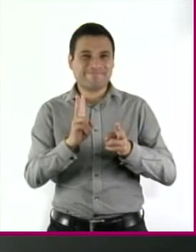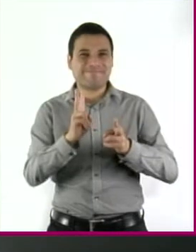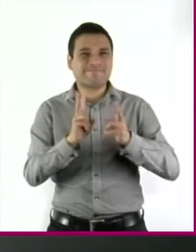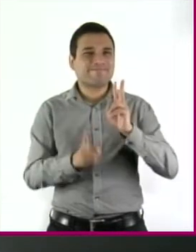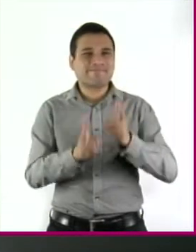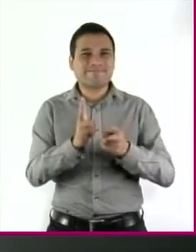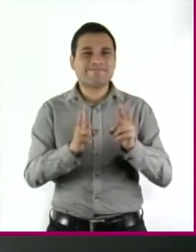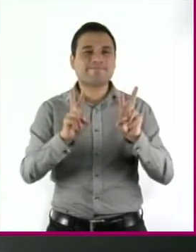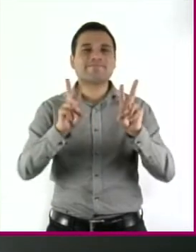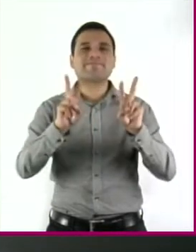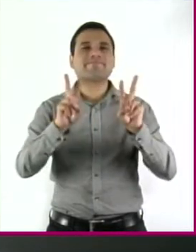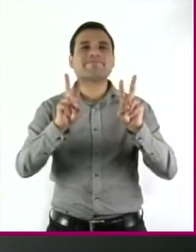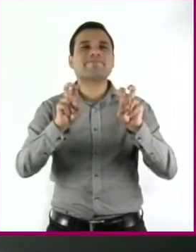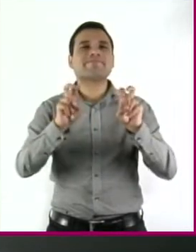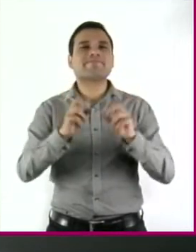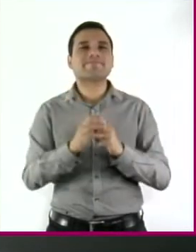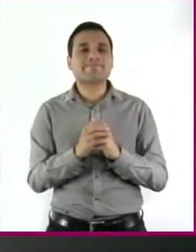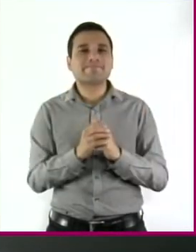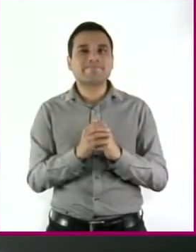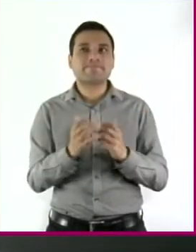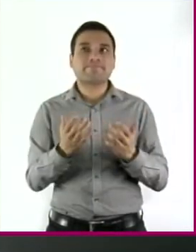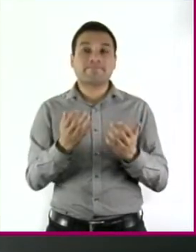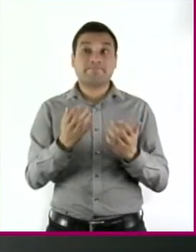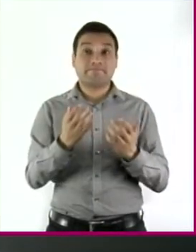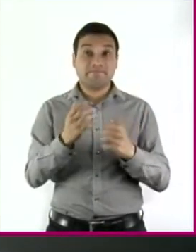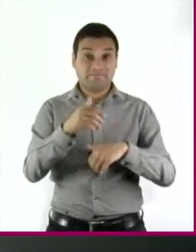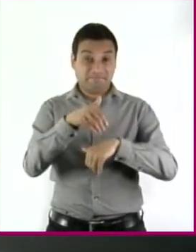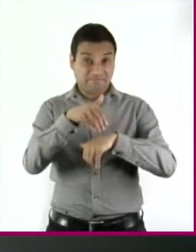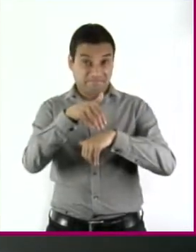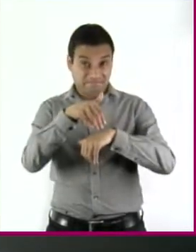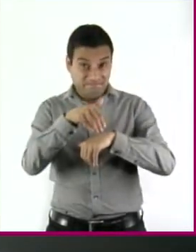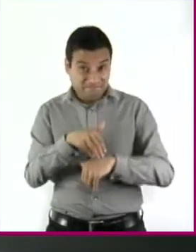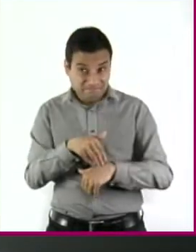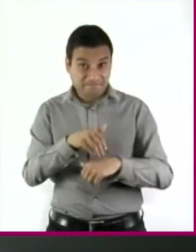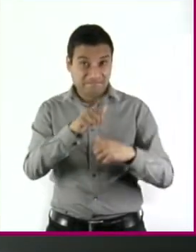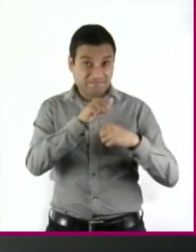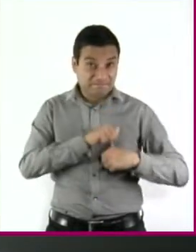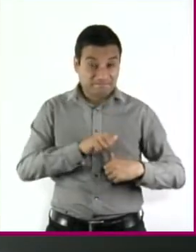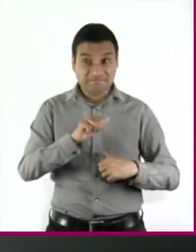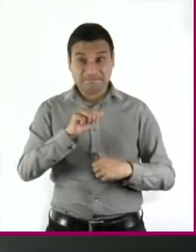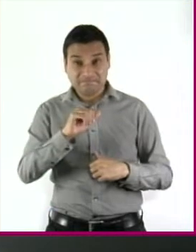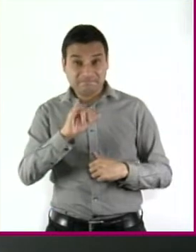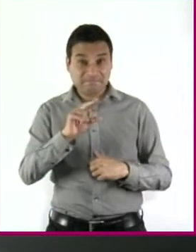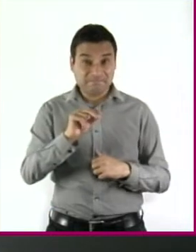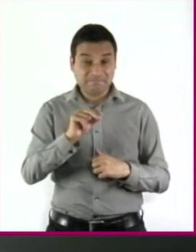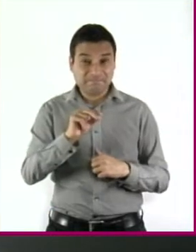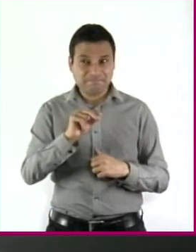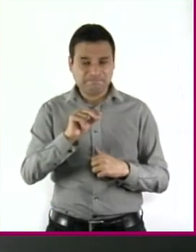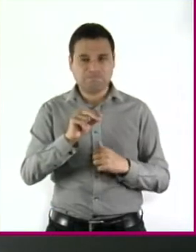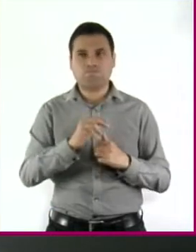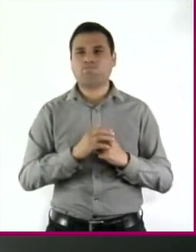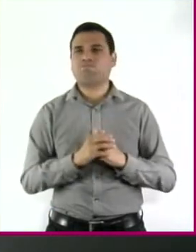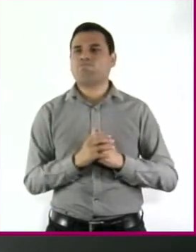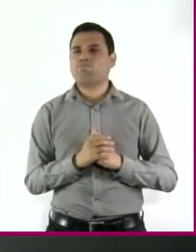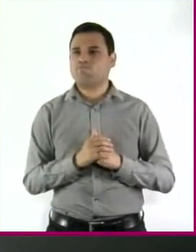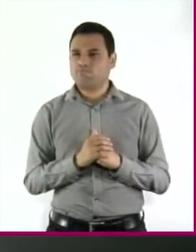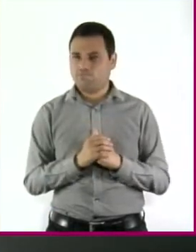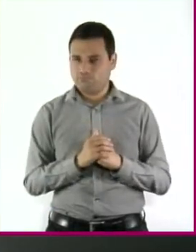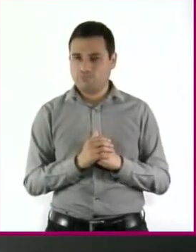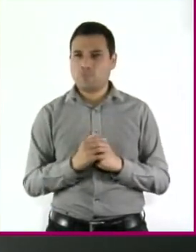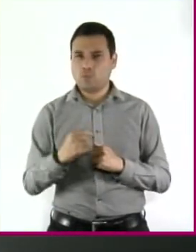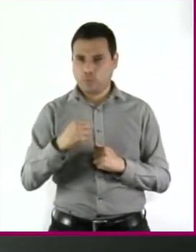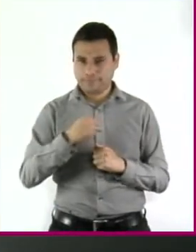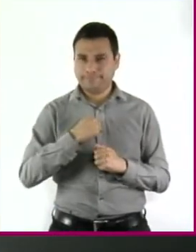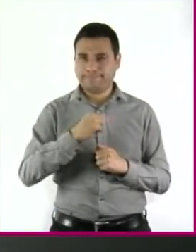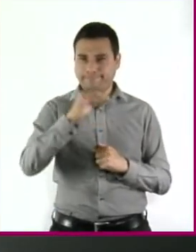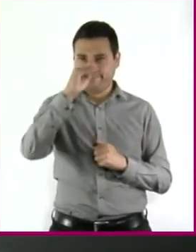desobediencia de los mandatos o con relación a las autoridades me hace pensar en uno de los motivos que, en general,